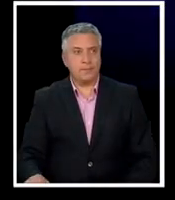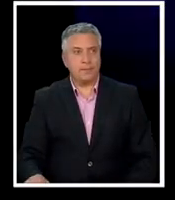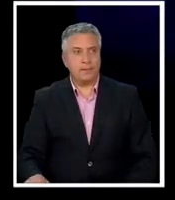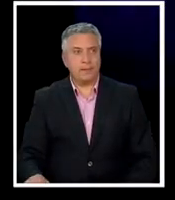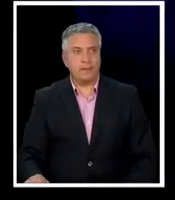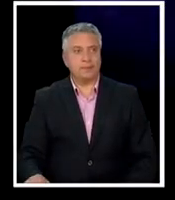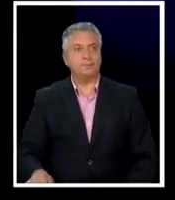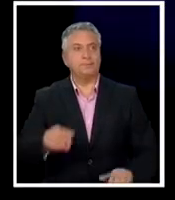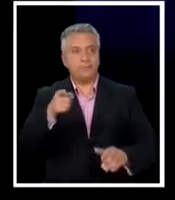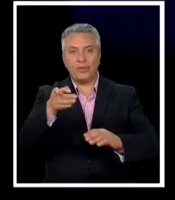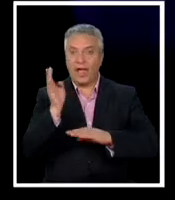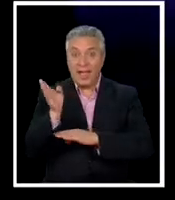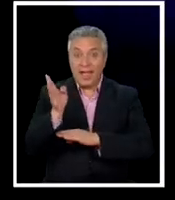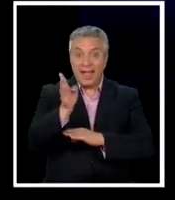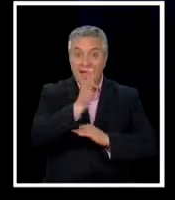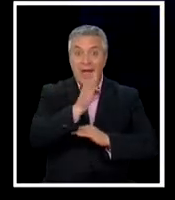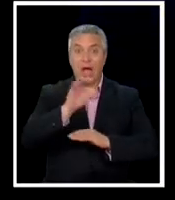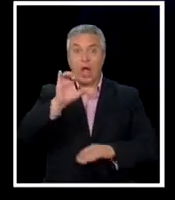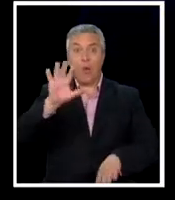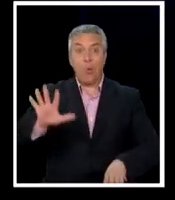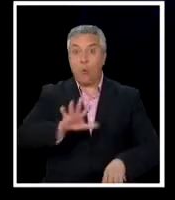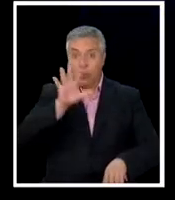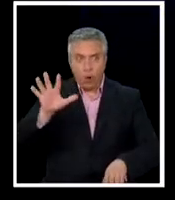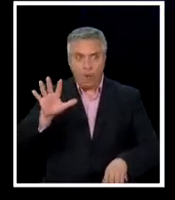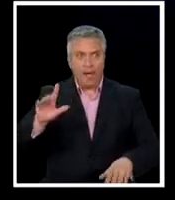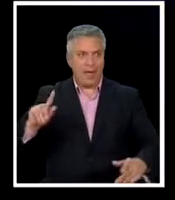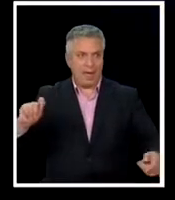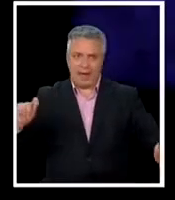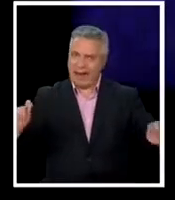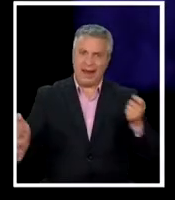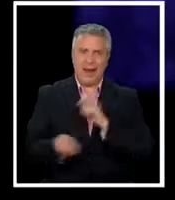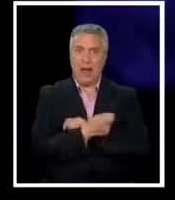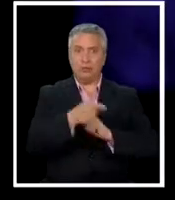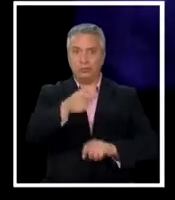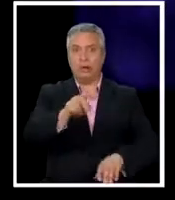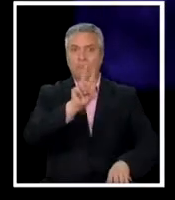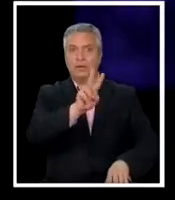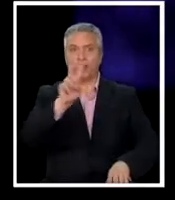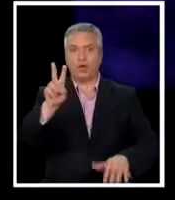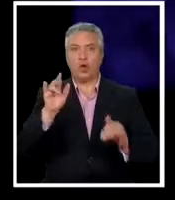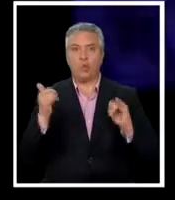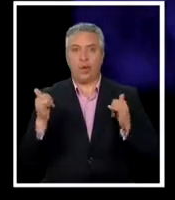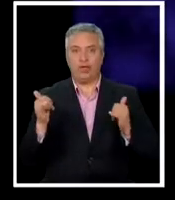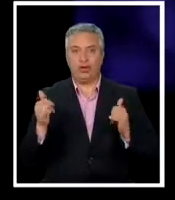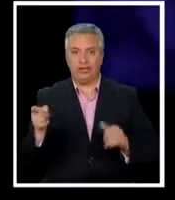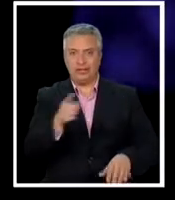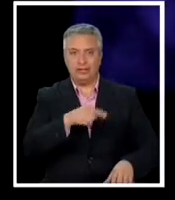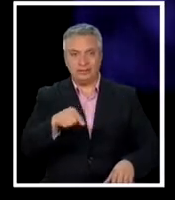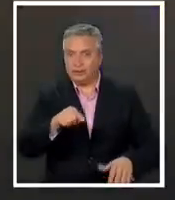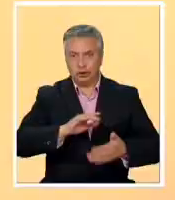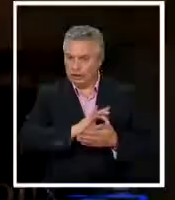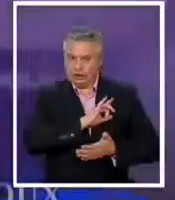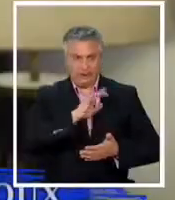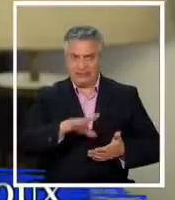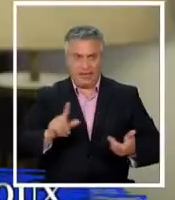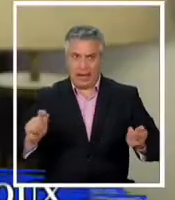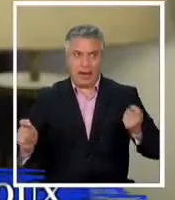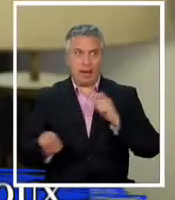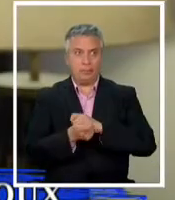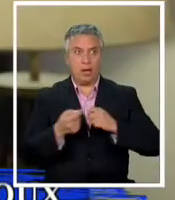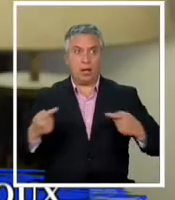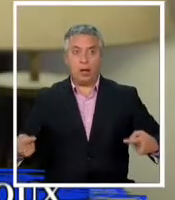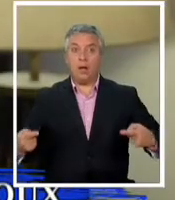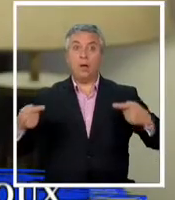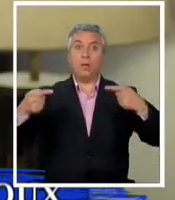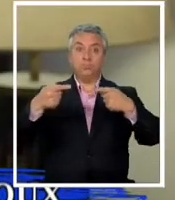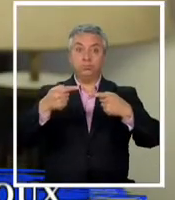Pero una gira por Europa previa al Mundial cambió rotundamente el destino de estos 22 jugadores y de todo un país Se enfrentaron